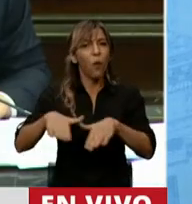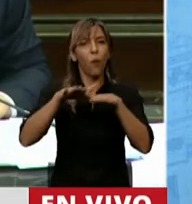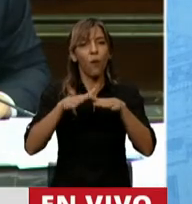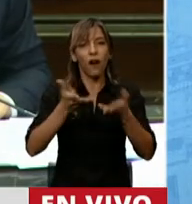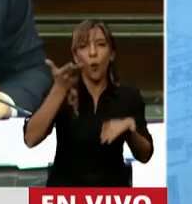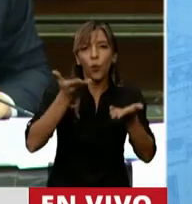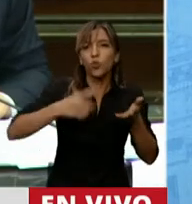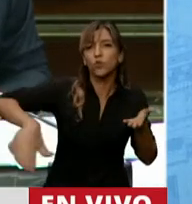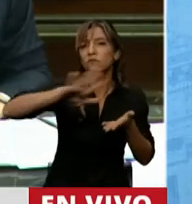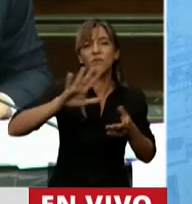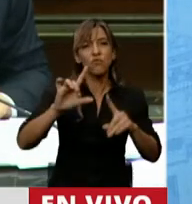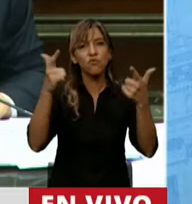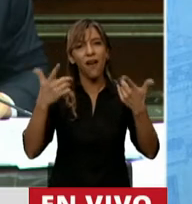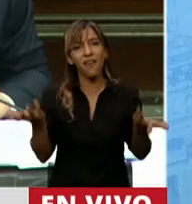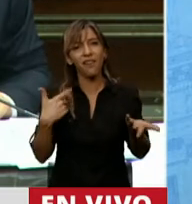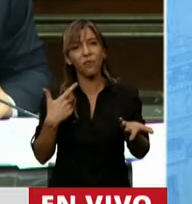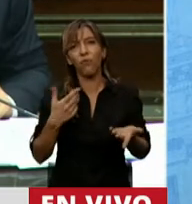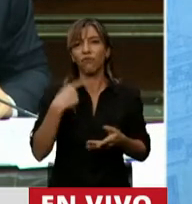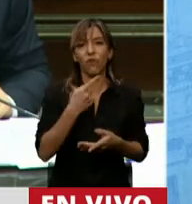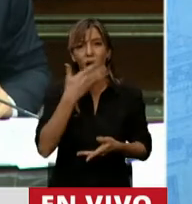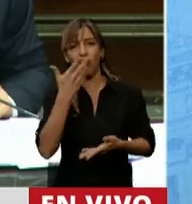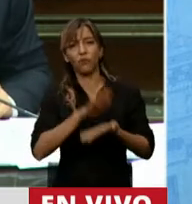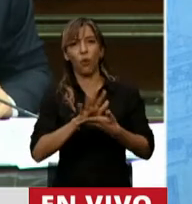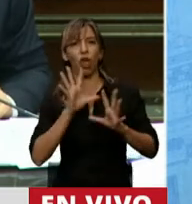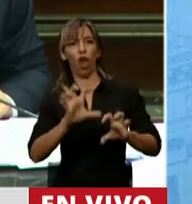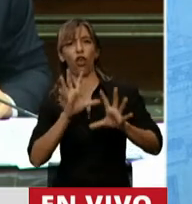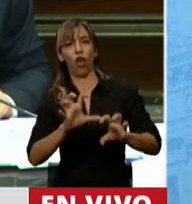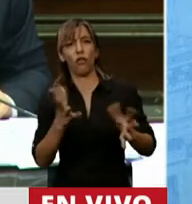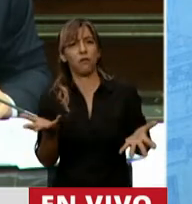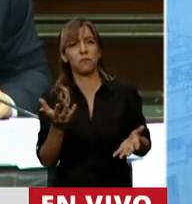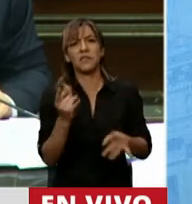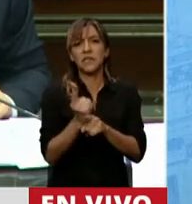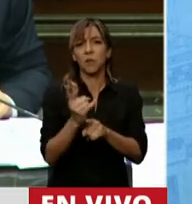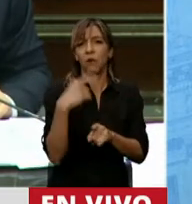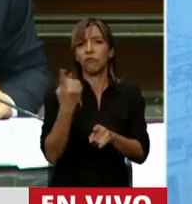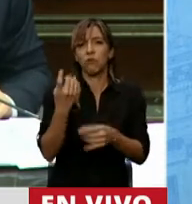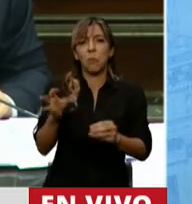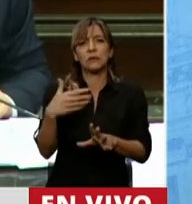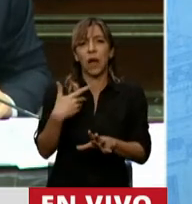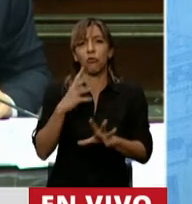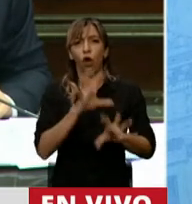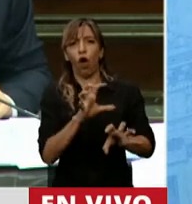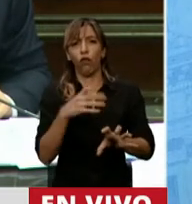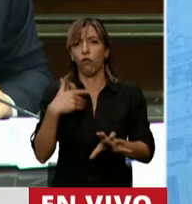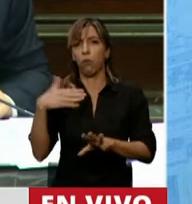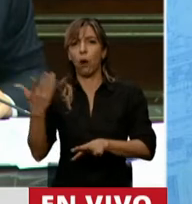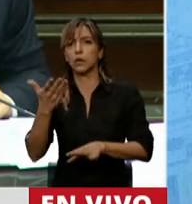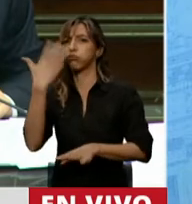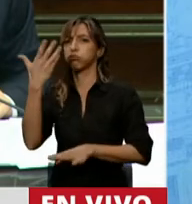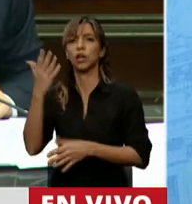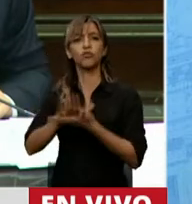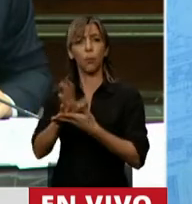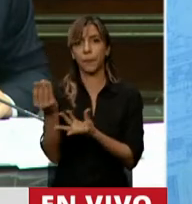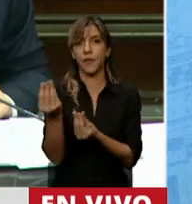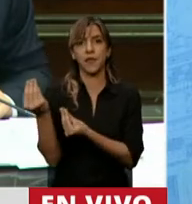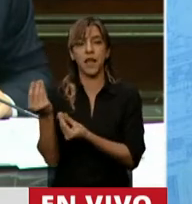Y si hablamos también del odio, entonces creo que tampoco tenemos que incentivar el discurso del miedo y hay que empezar por casa porque el camino del prejuicio, de la violencia, del odio,